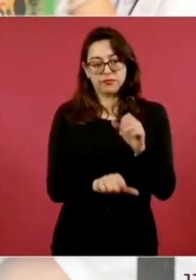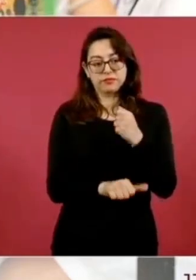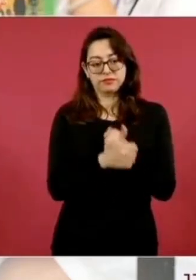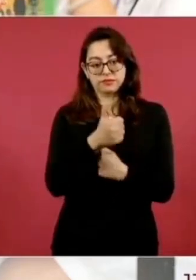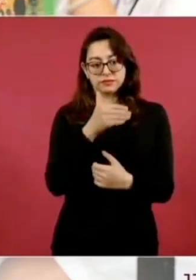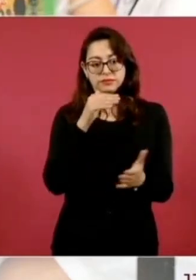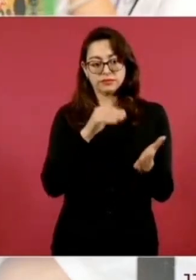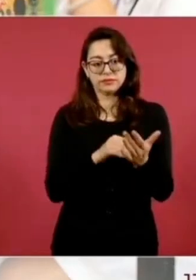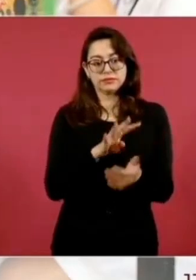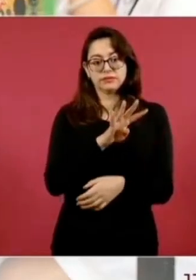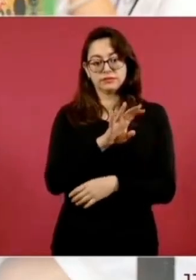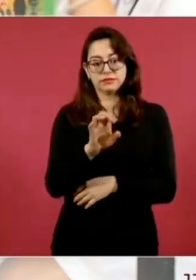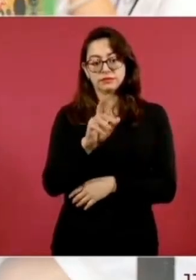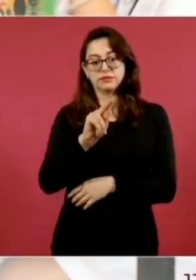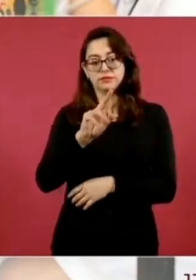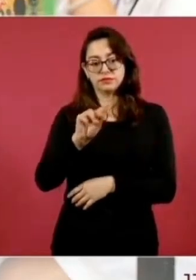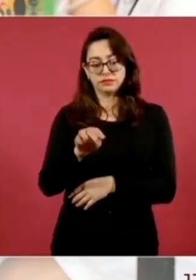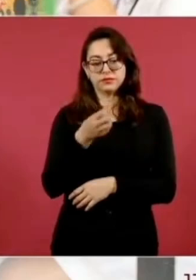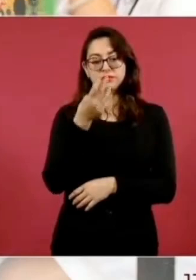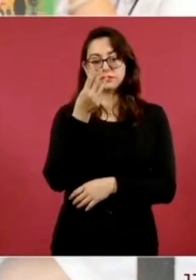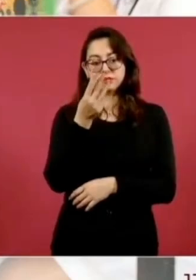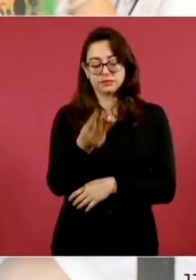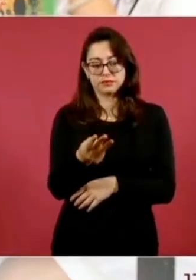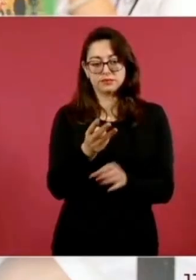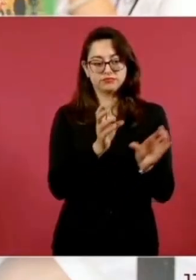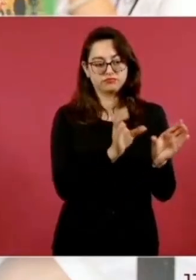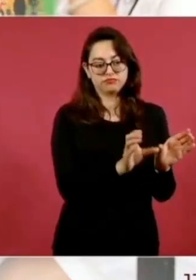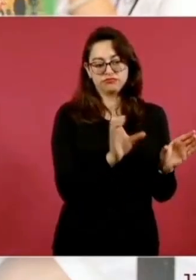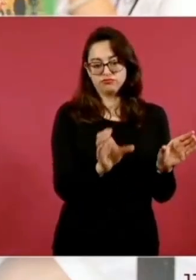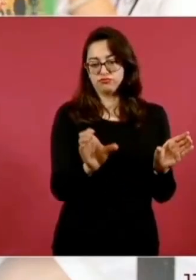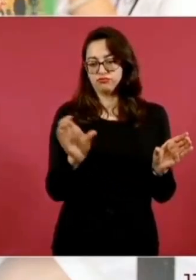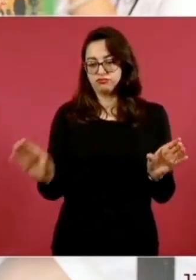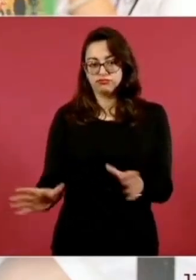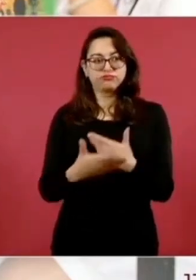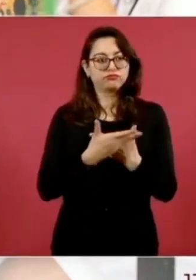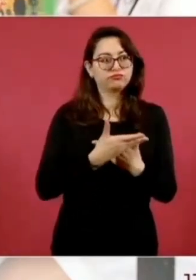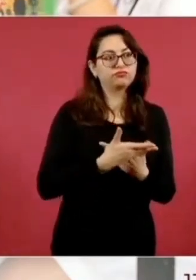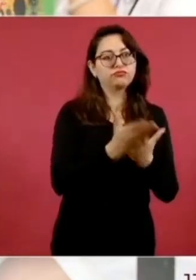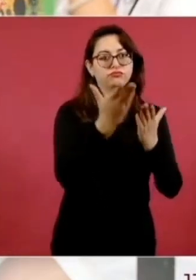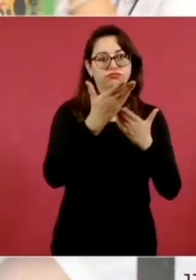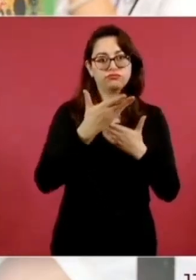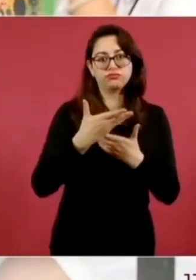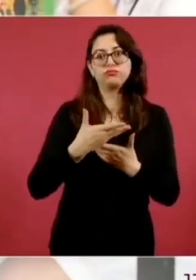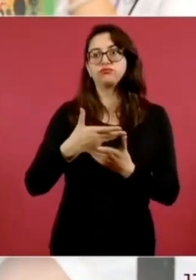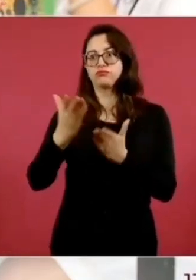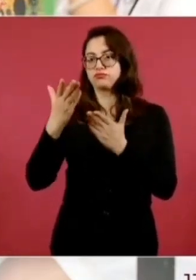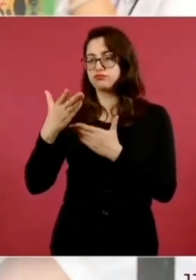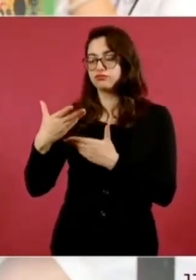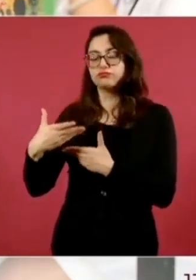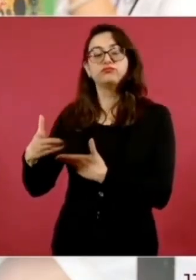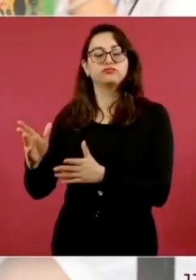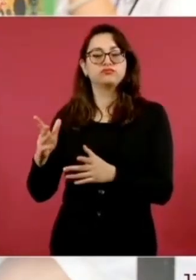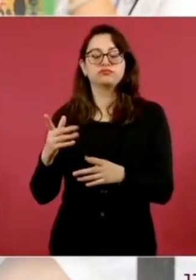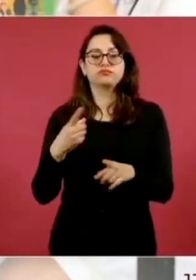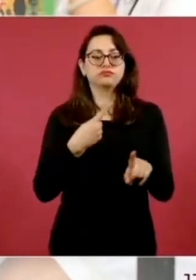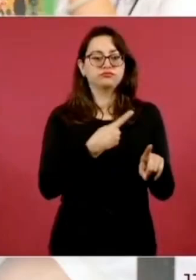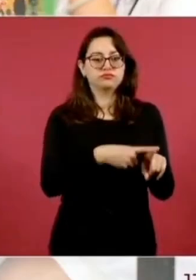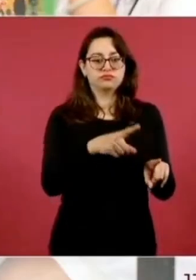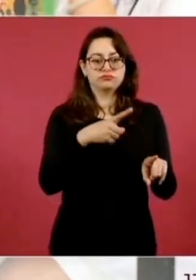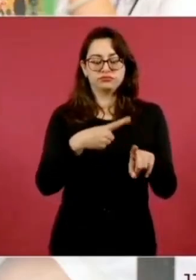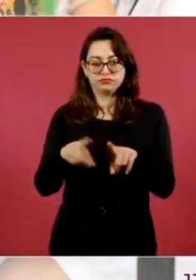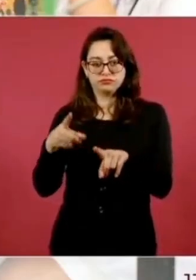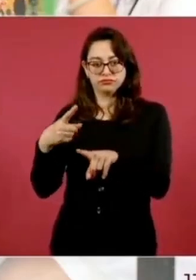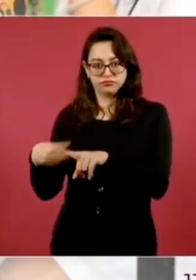.483 colecciones enviadas a nuestros con nacionales a diferentes países